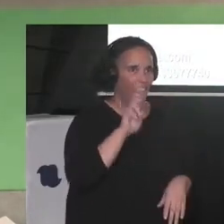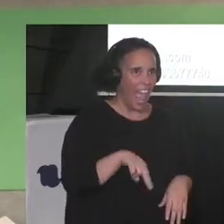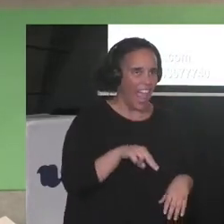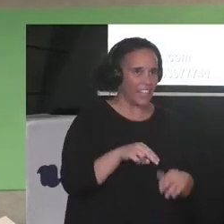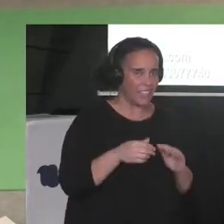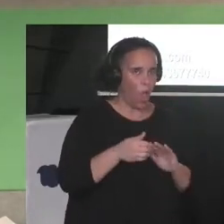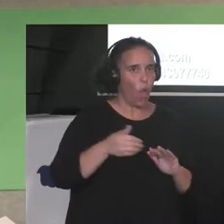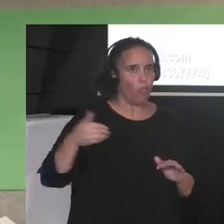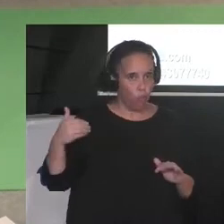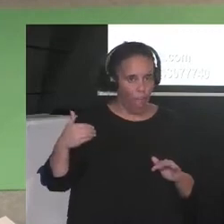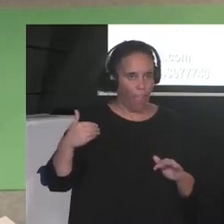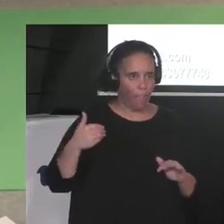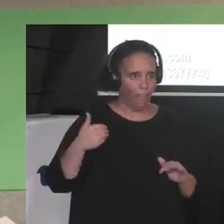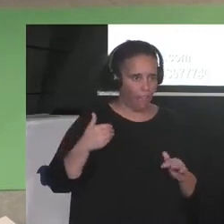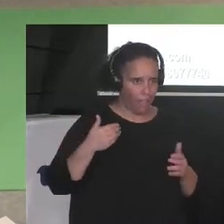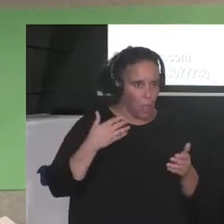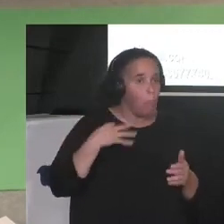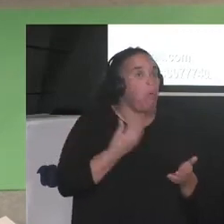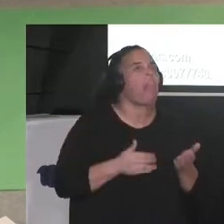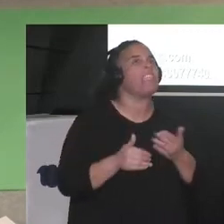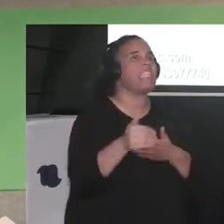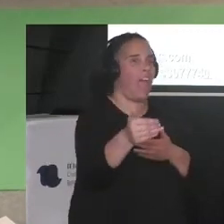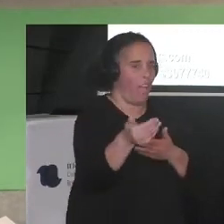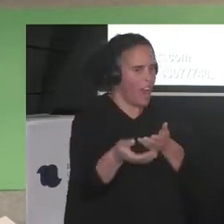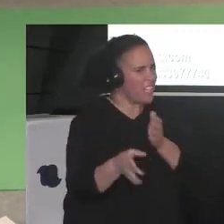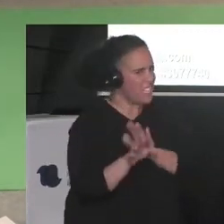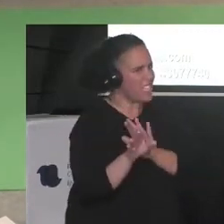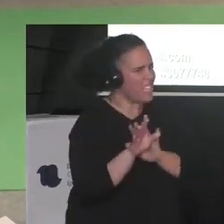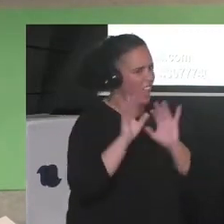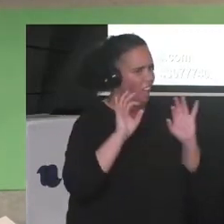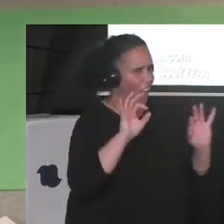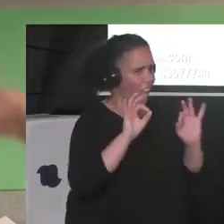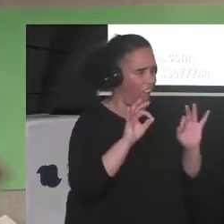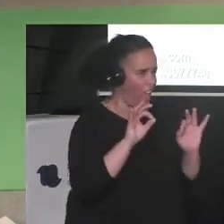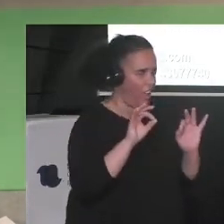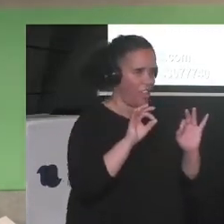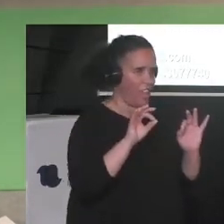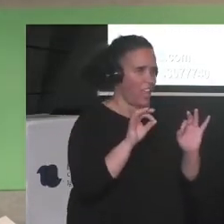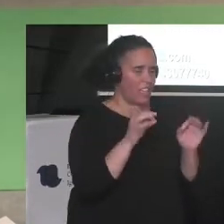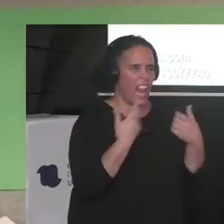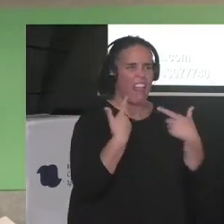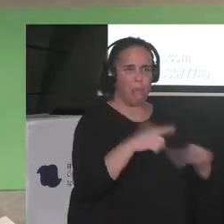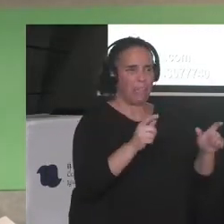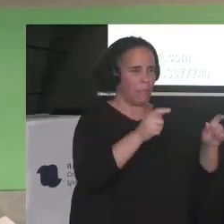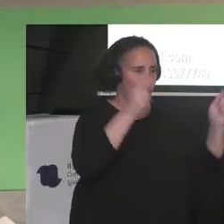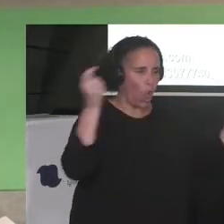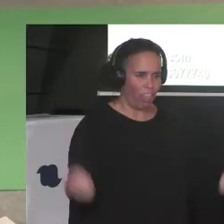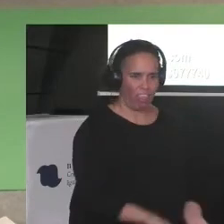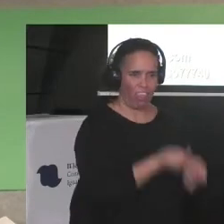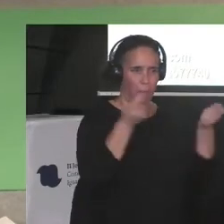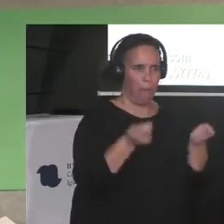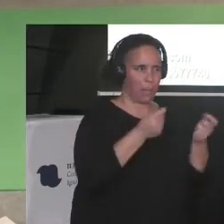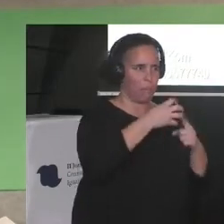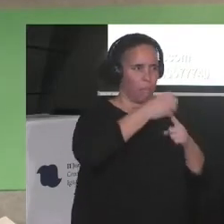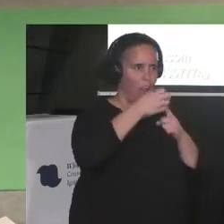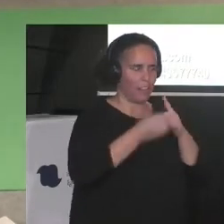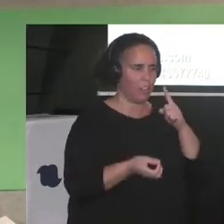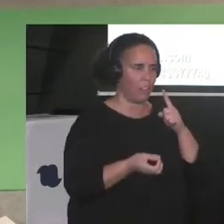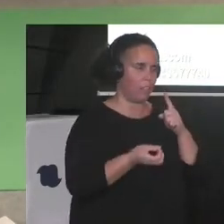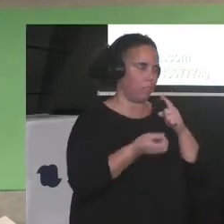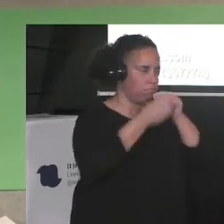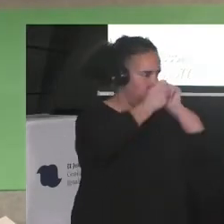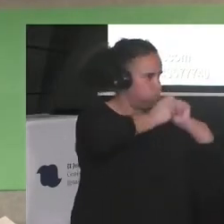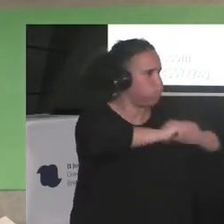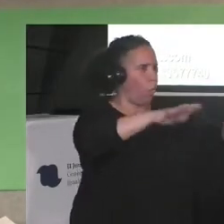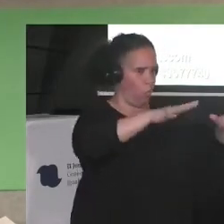ser, sigue siendo, el departamento de marketing del patriarcado, la publicista